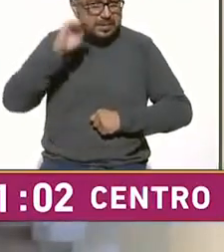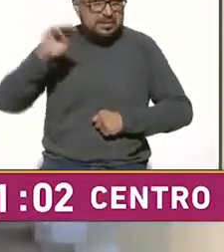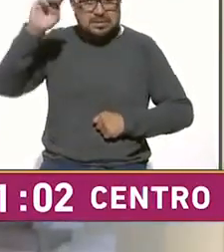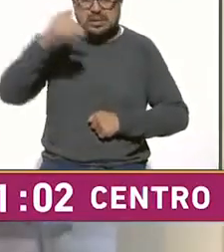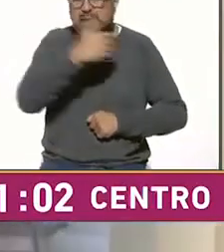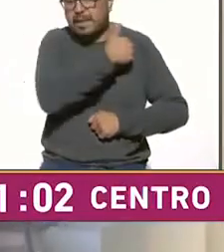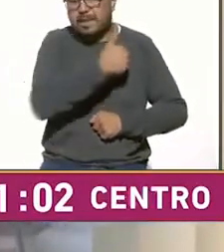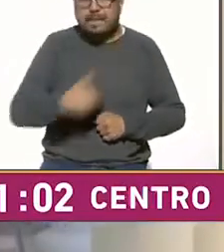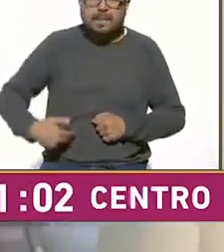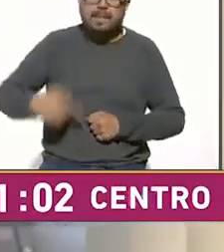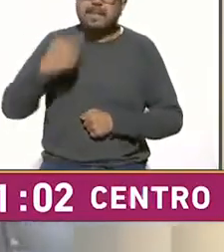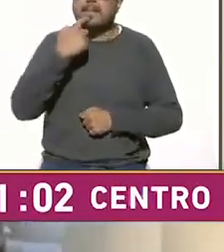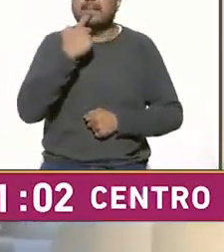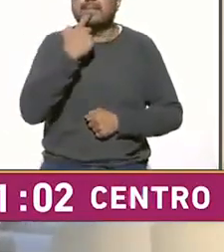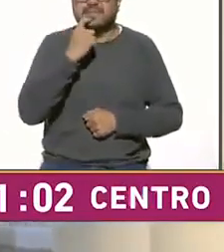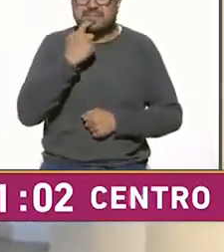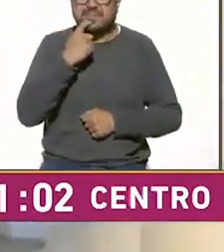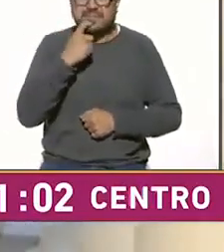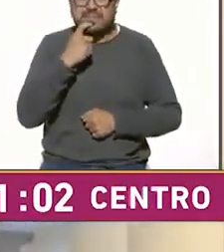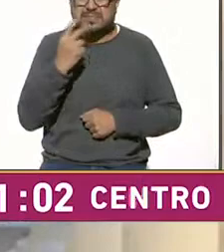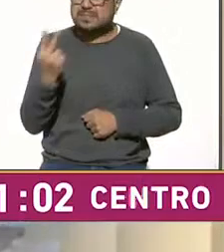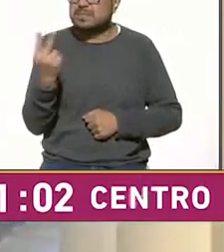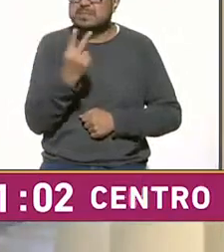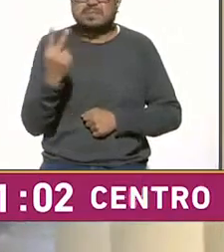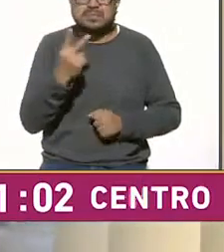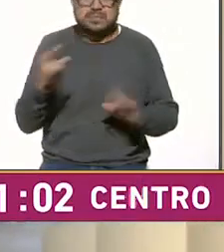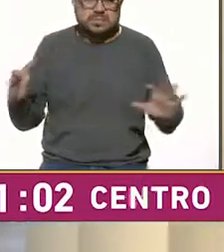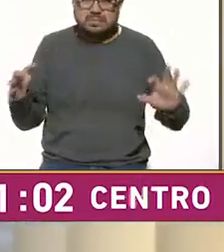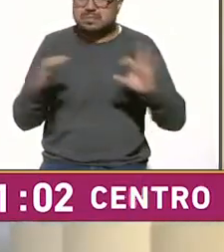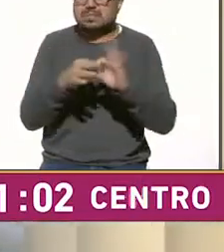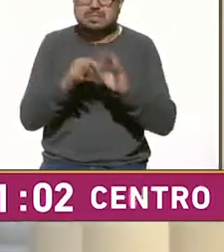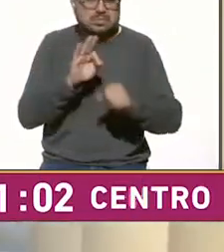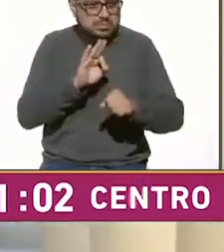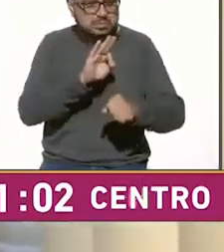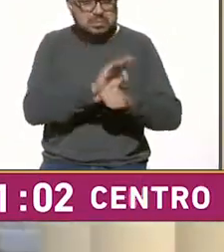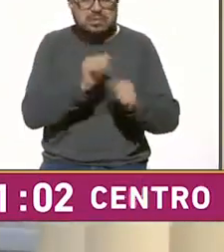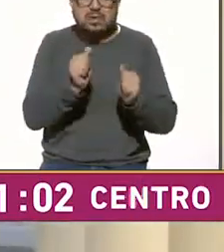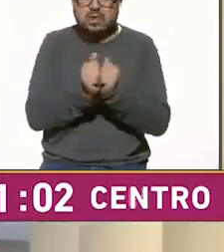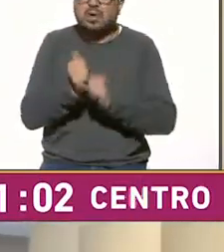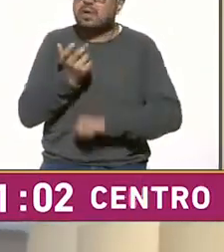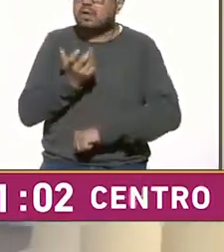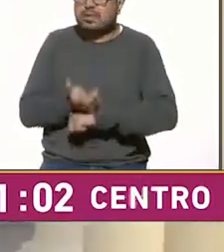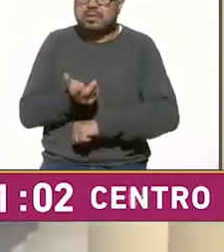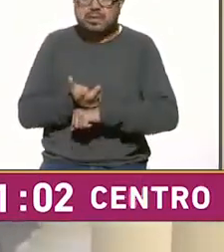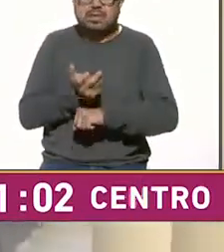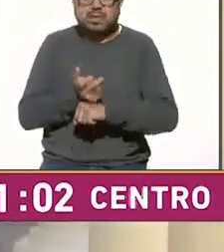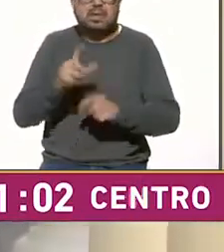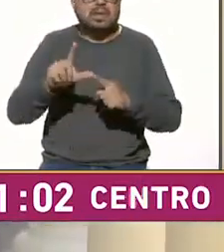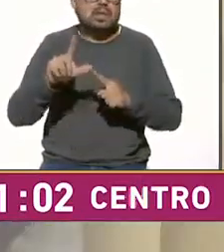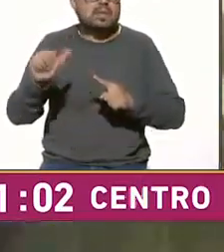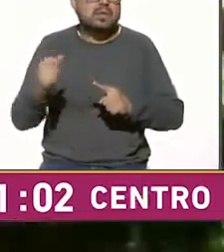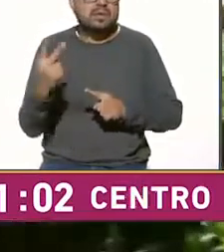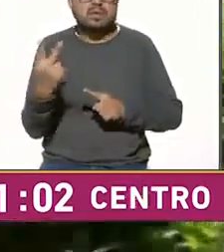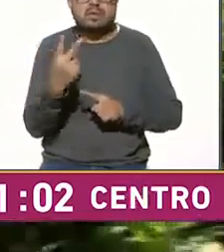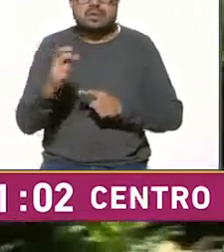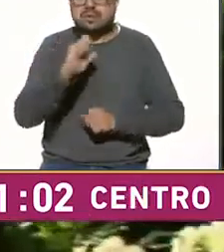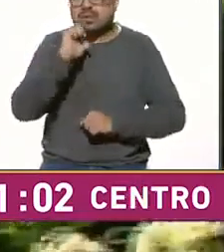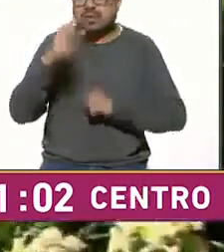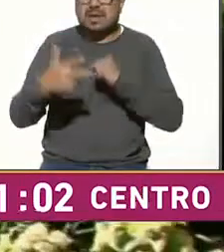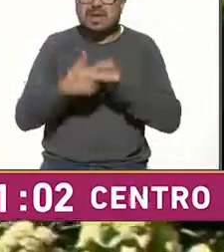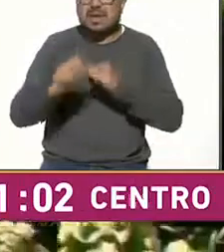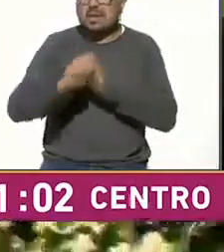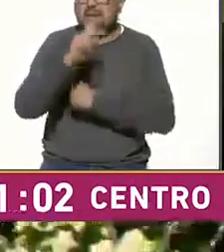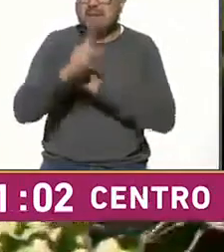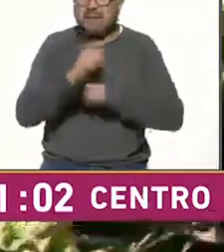presidente finlandés sauli ministro biden ofreció el respaldo de estados unidos un día después de que los dos países europeos